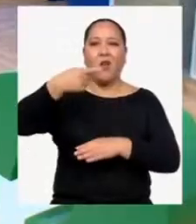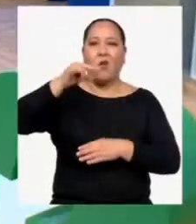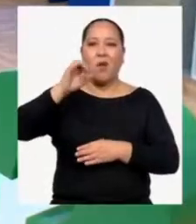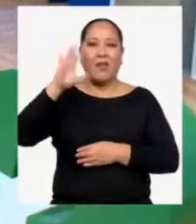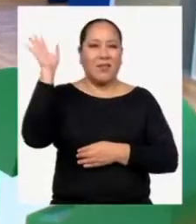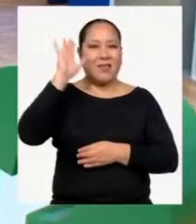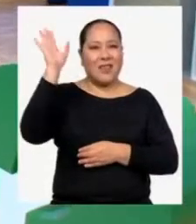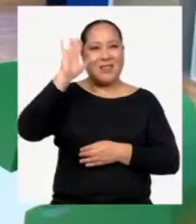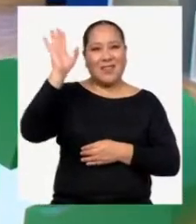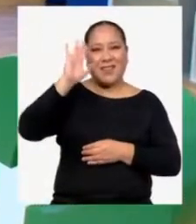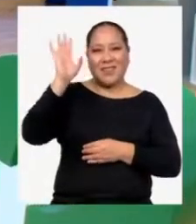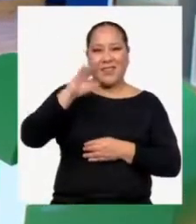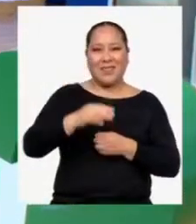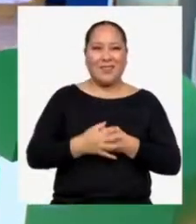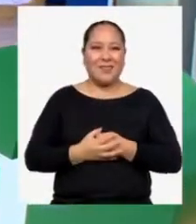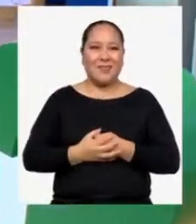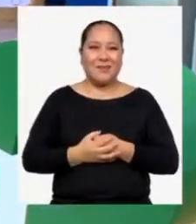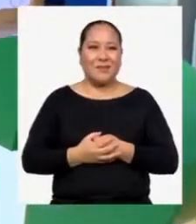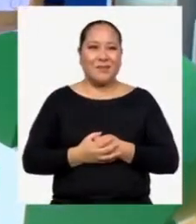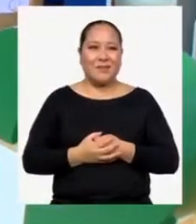vemos! ¡Chao, chao, chao!